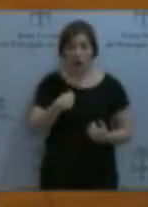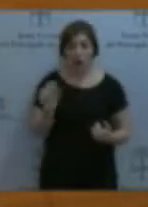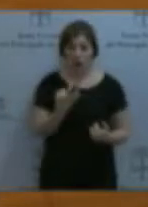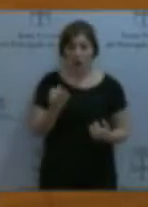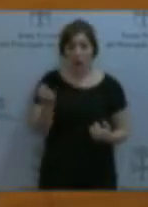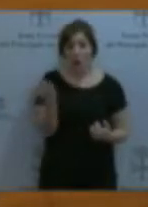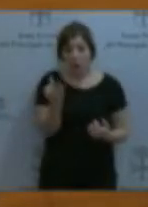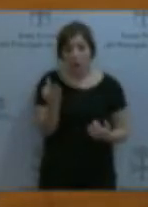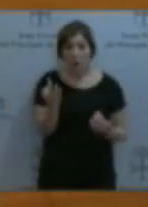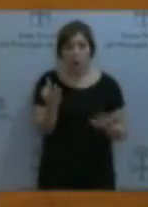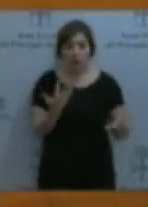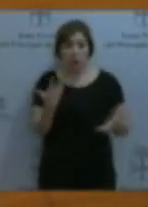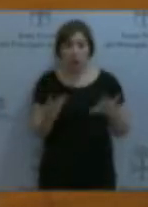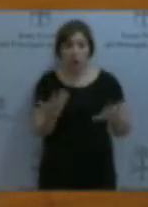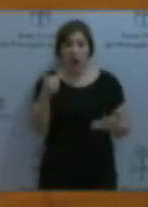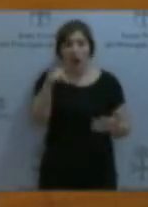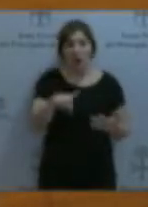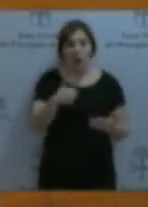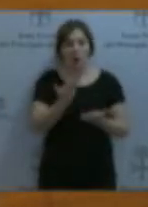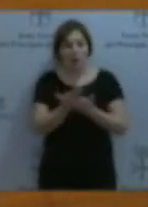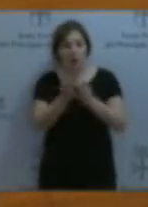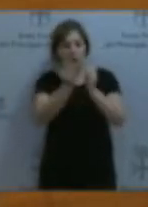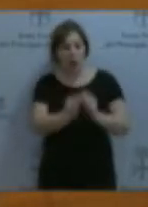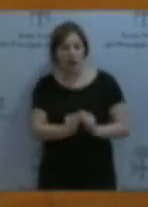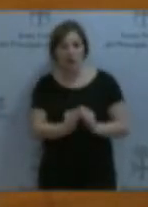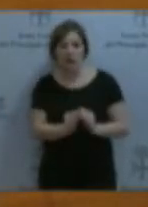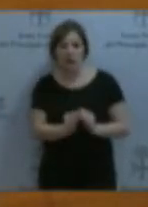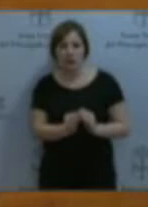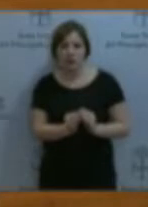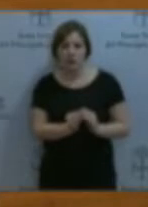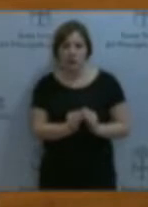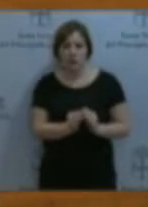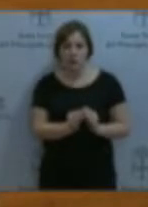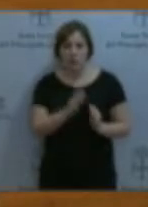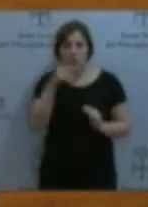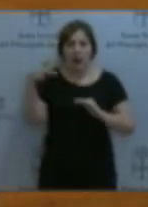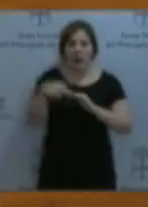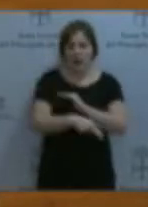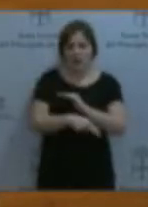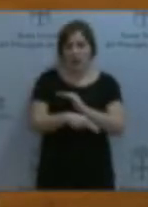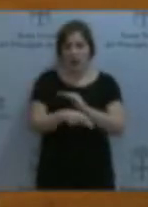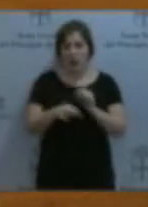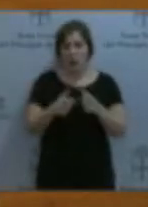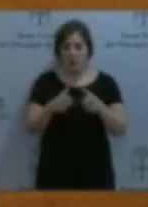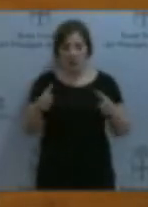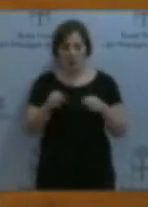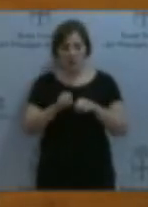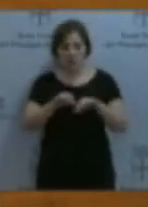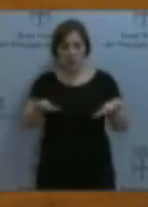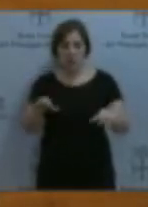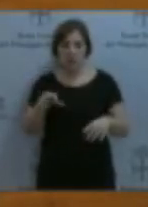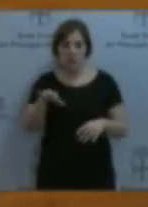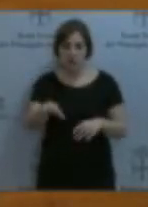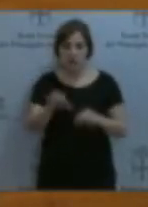montarnos aquí proposiciones para evitar las plagas que este tipo de comercio